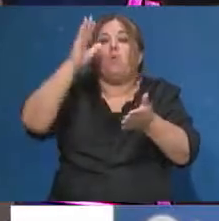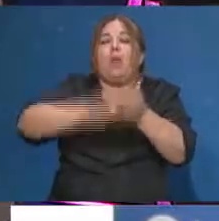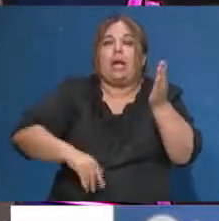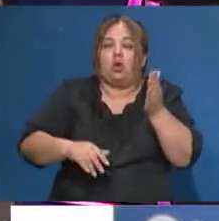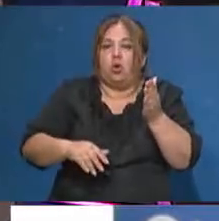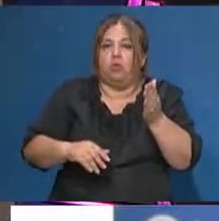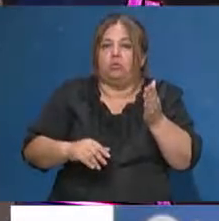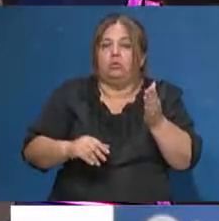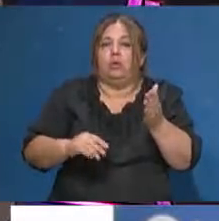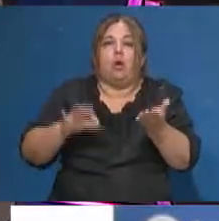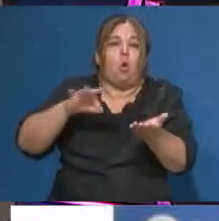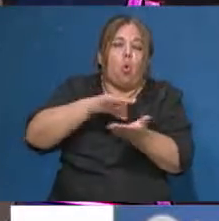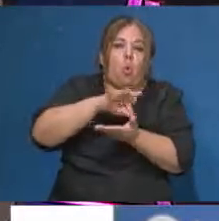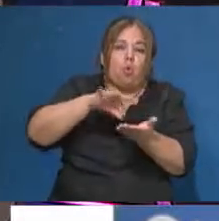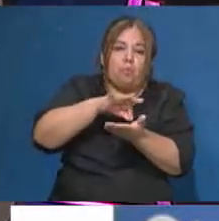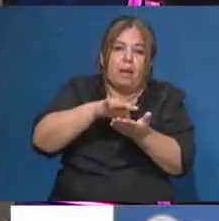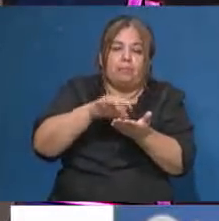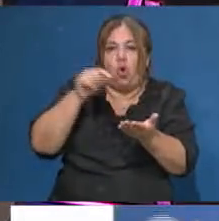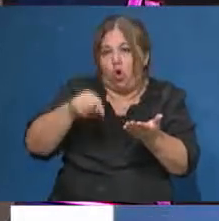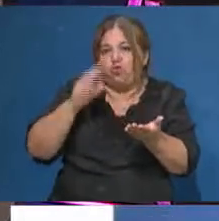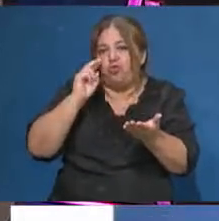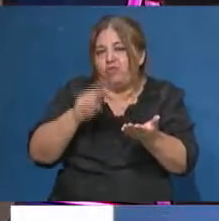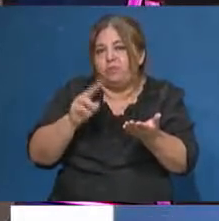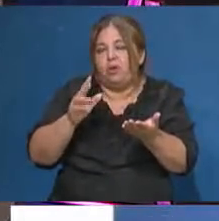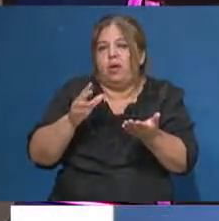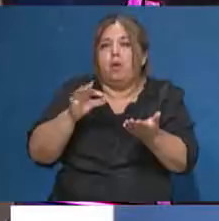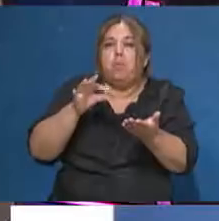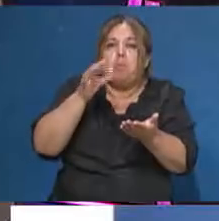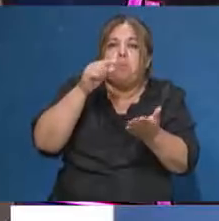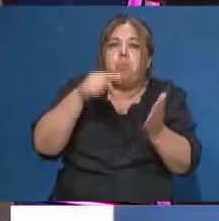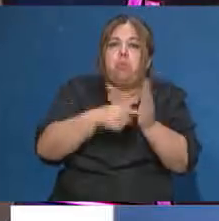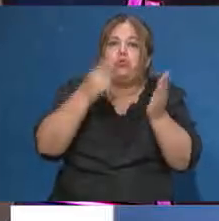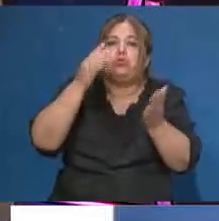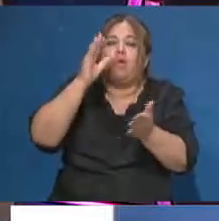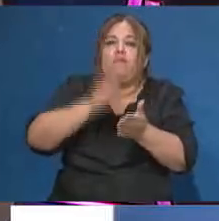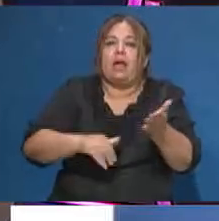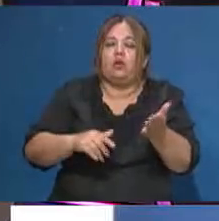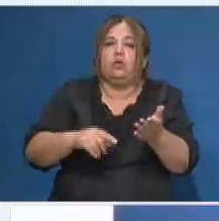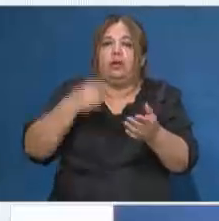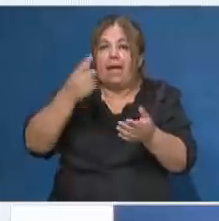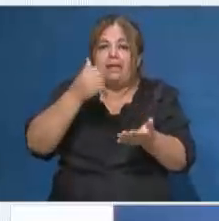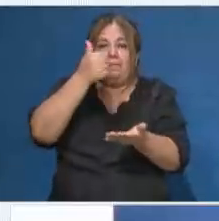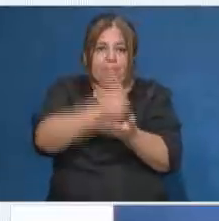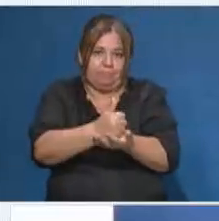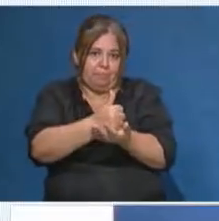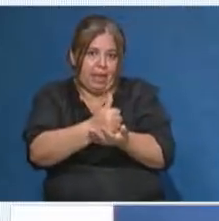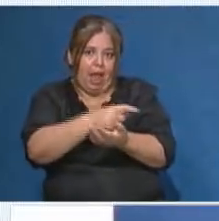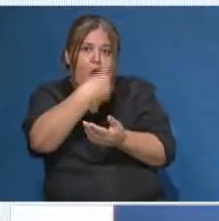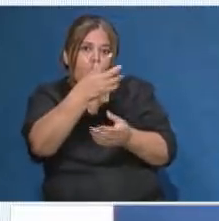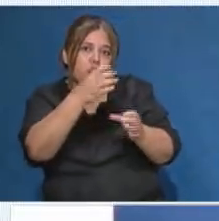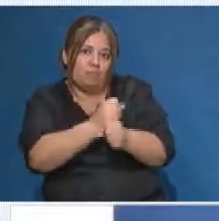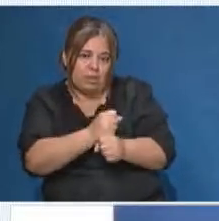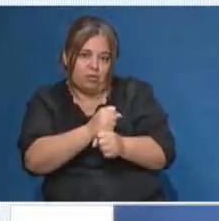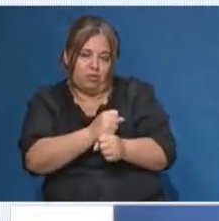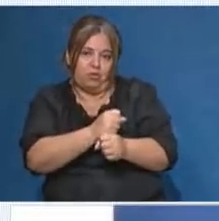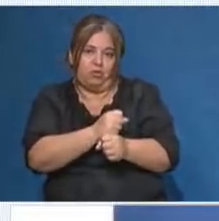indicado en Google Maps, según lo que hemos visto hoy, pero ese punto blanco es un punto en donde te vas a tener que tomar el colectivo. Bien. Y es un